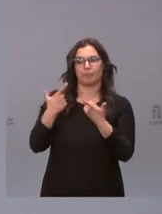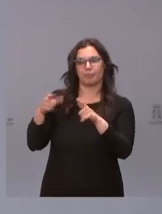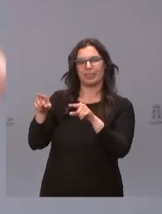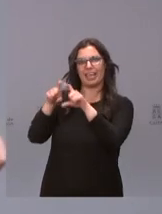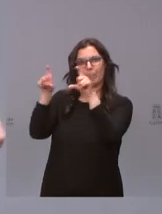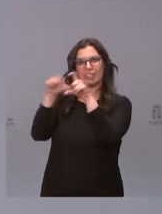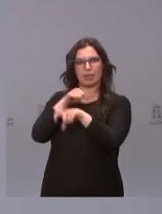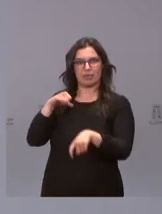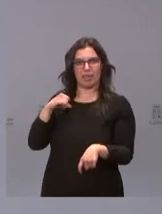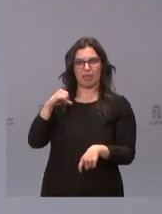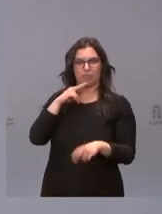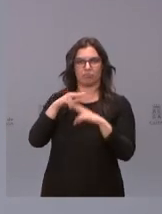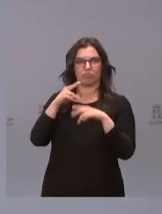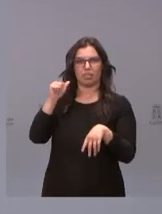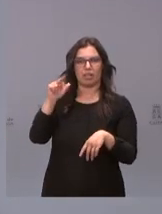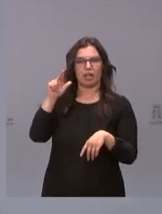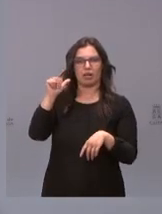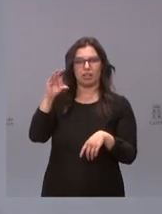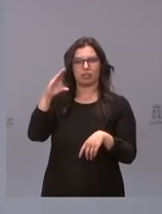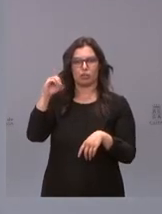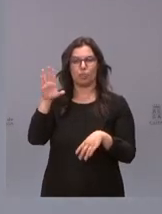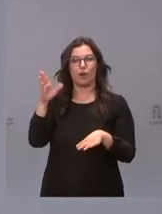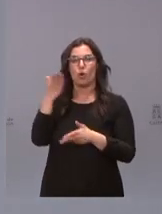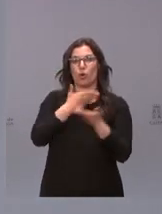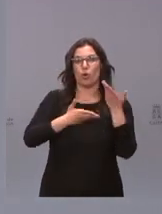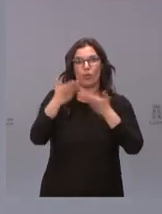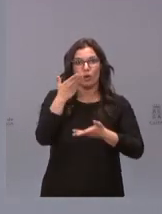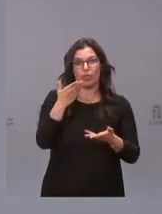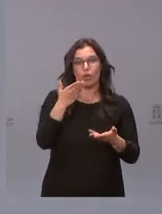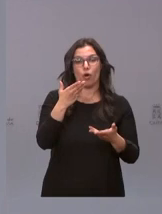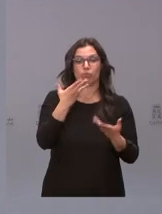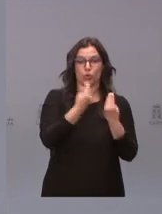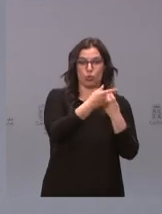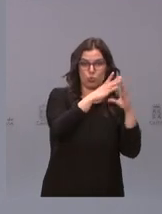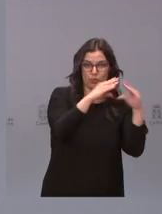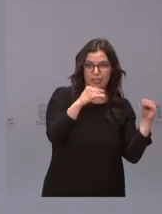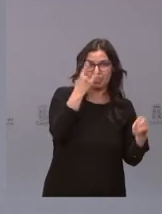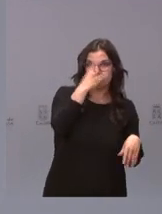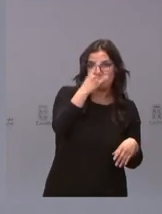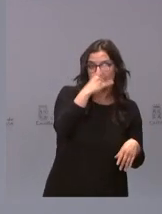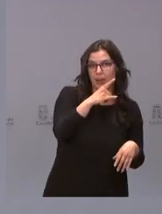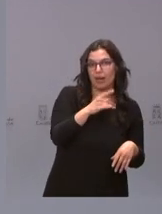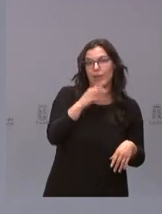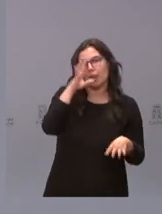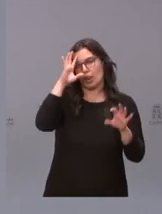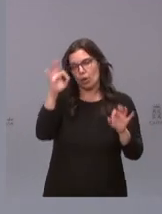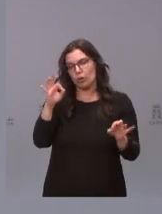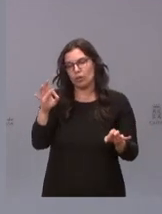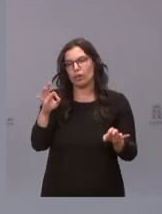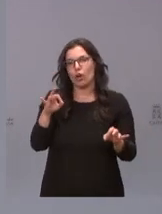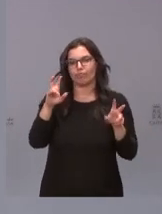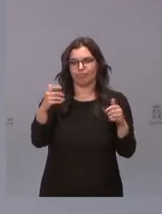Carrasco pero con una colaboración con la Universidad de Salamanca y desde luego la parte